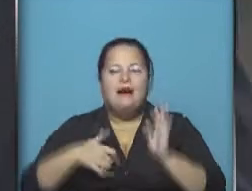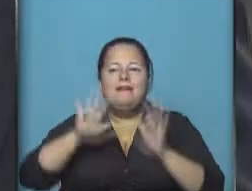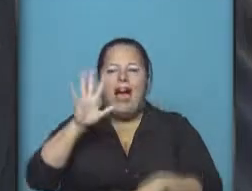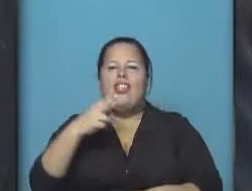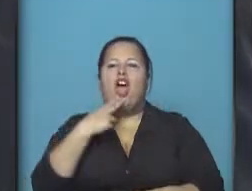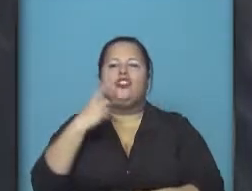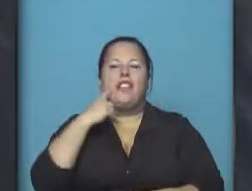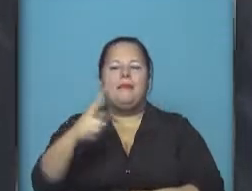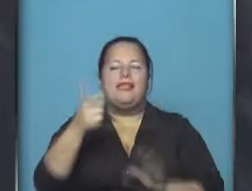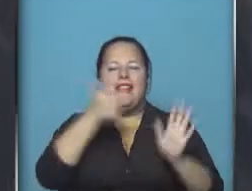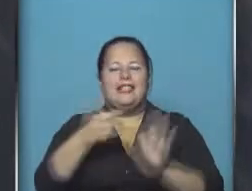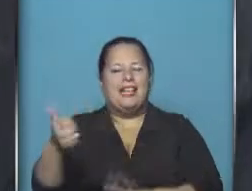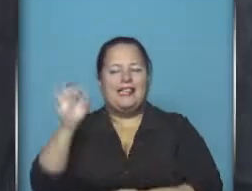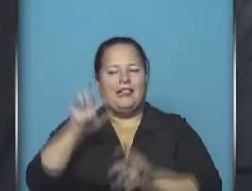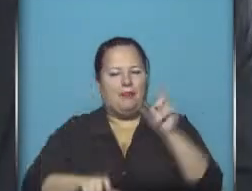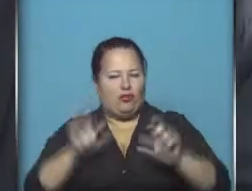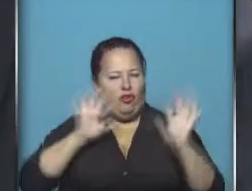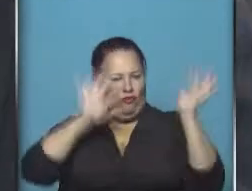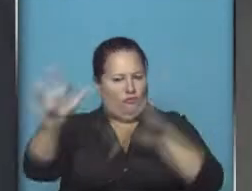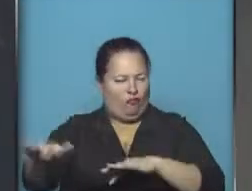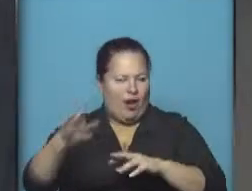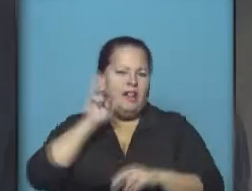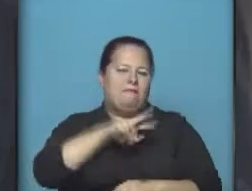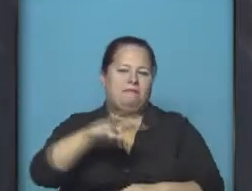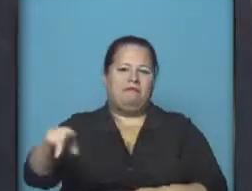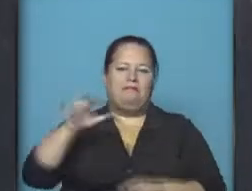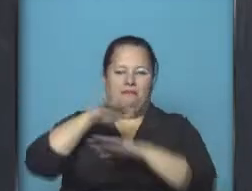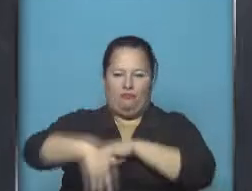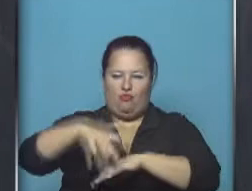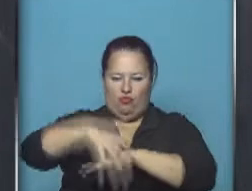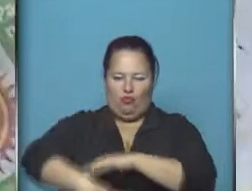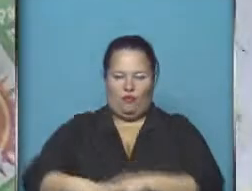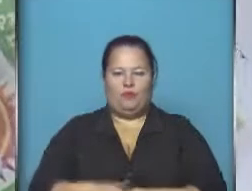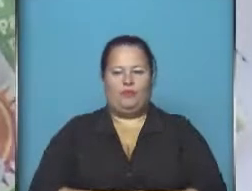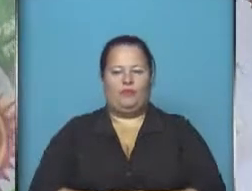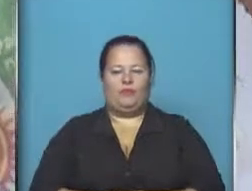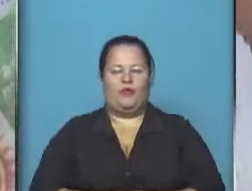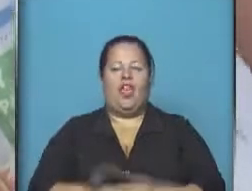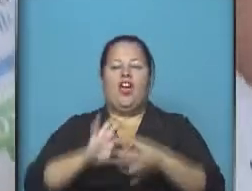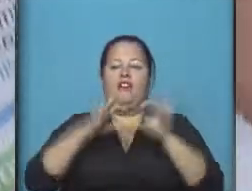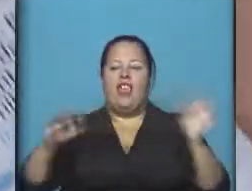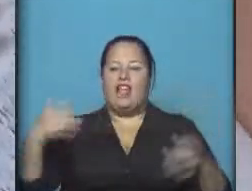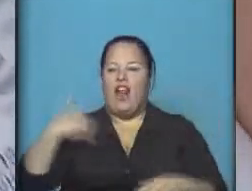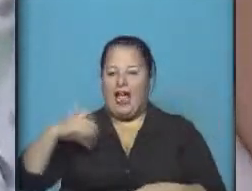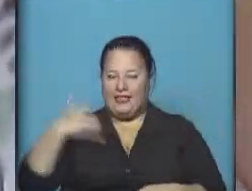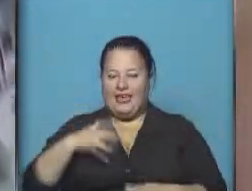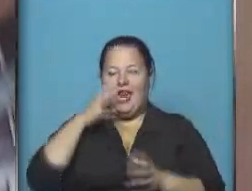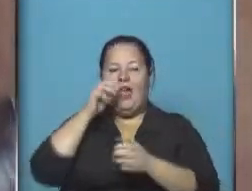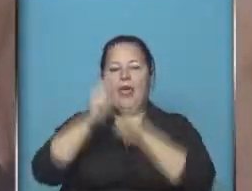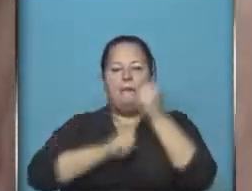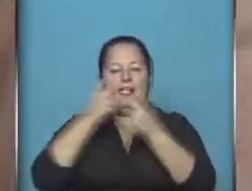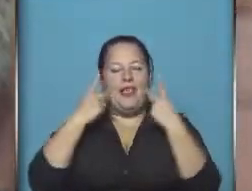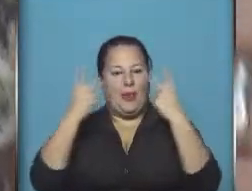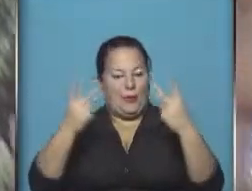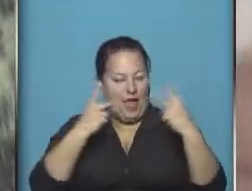11.600 personas estuvieron ahí recorriendo la garganta del diablo. La Federación Argentina de Agencias de